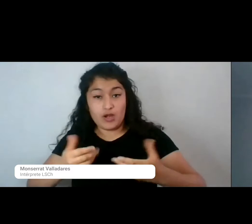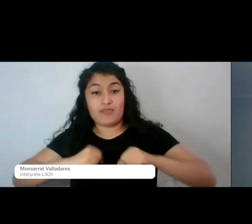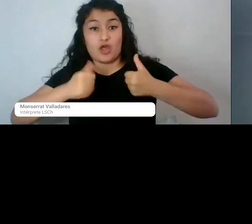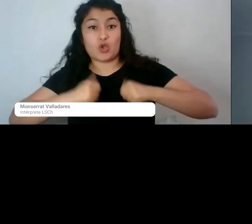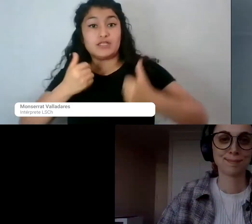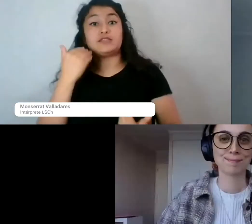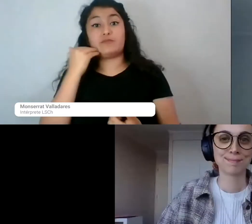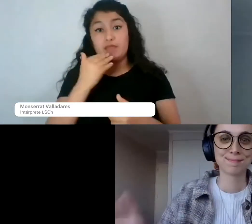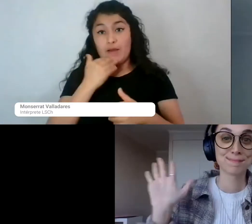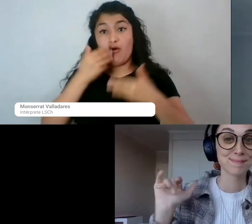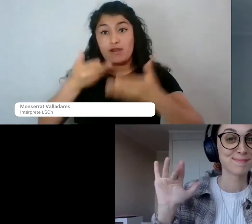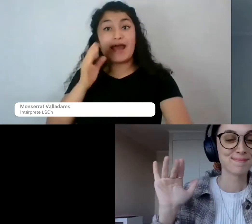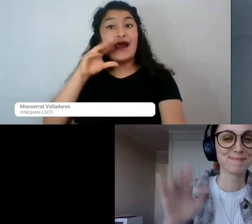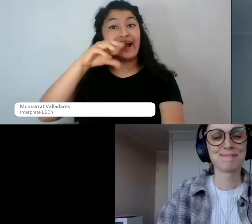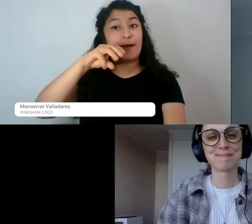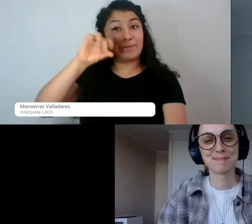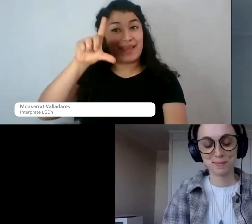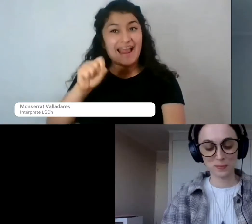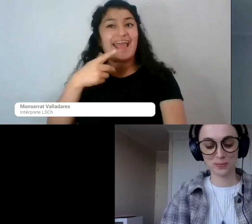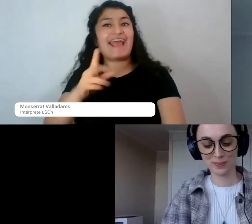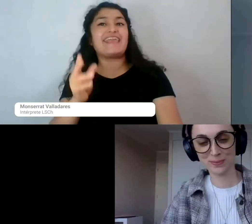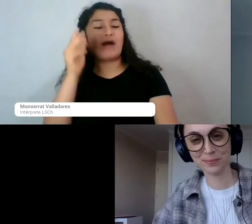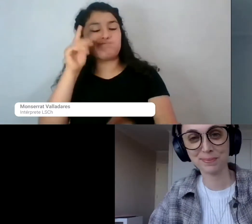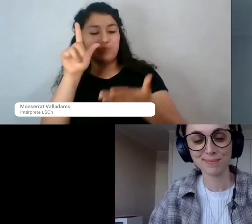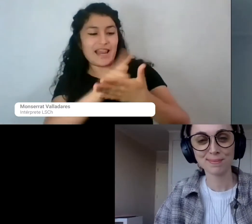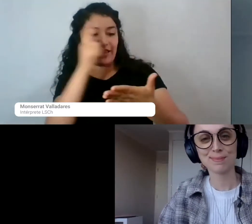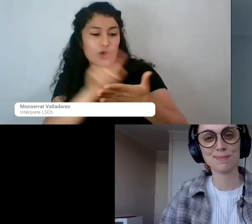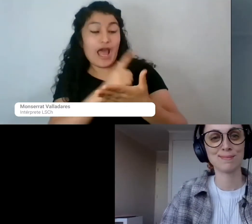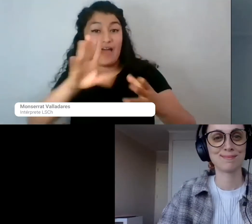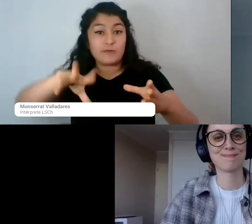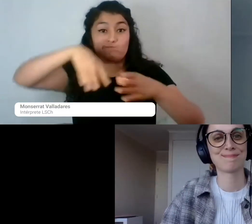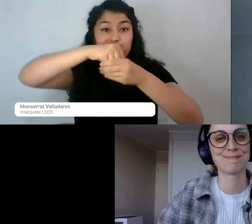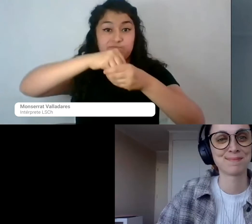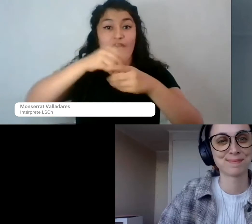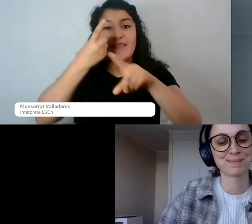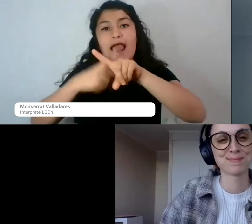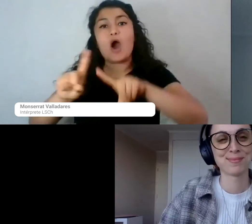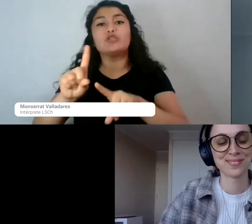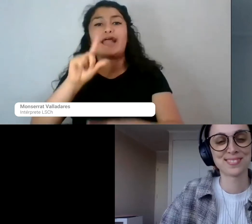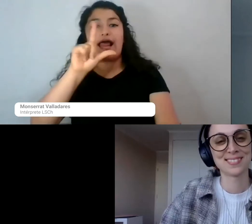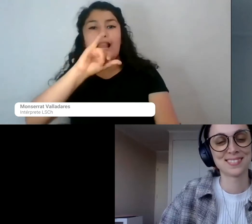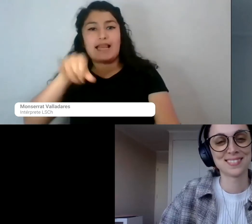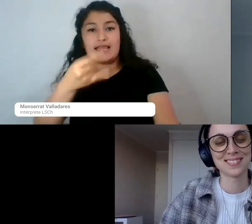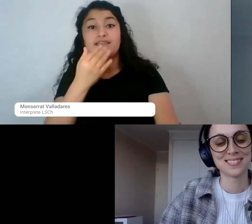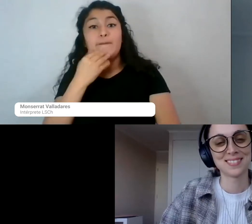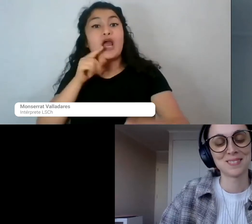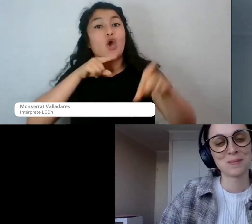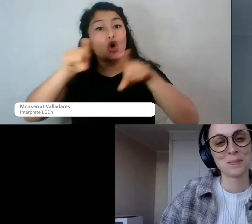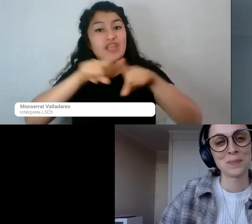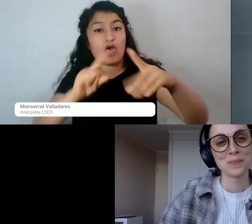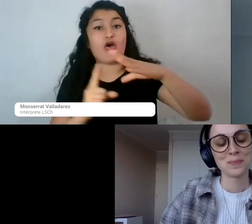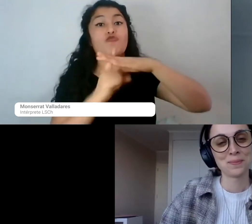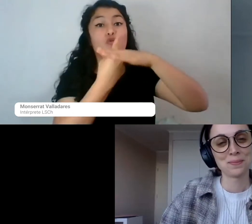escritora, doctora en literatura, integrante de la OTRA LIJ, es fundadora, coordinadora y docente del